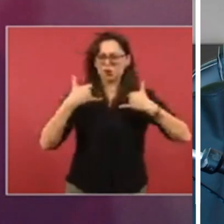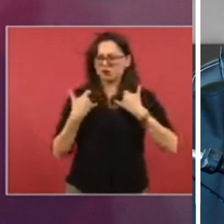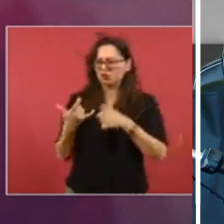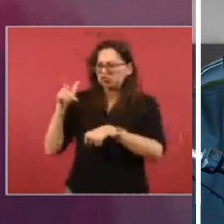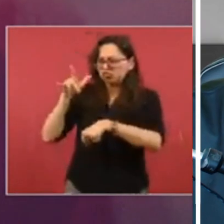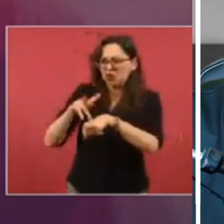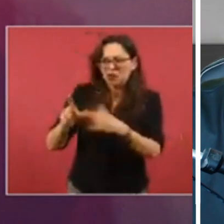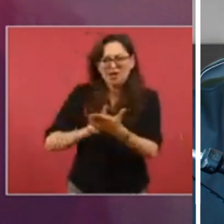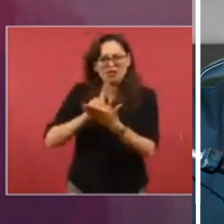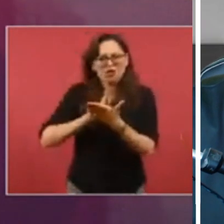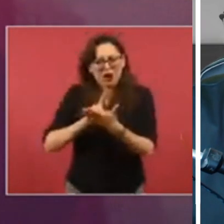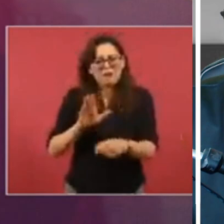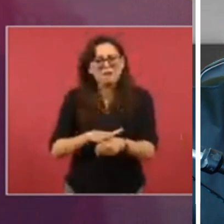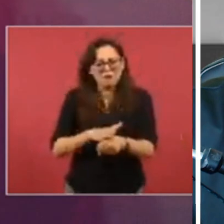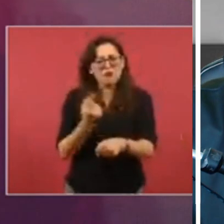drogas